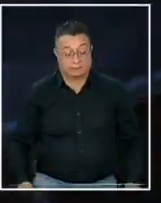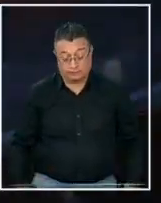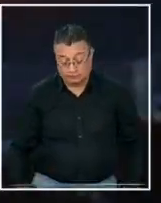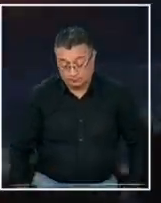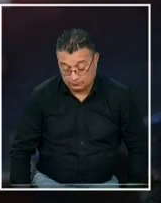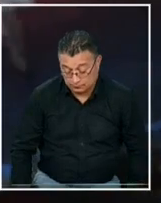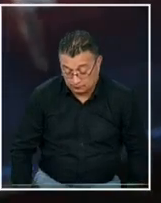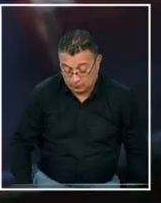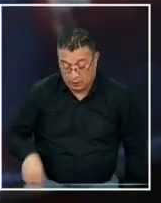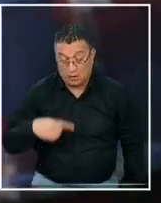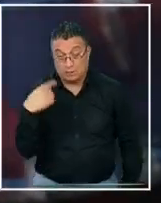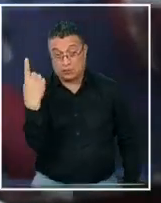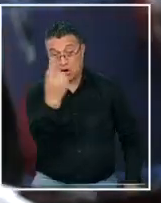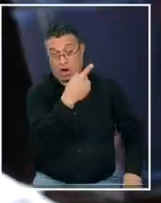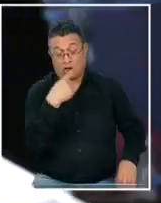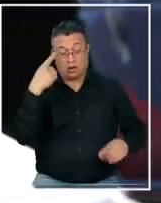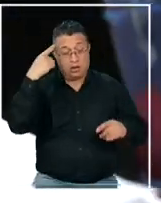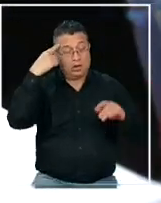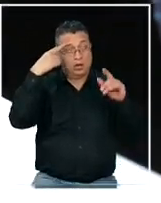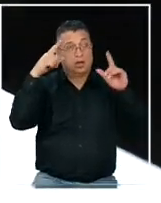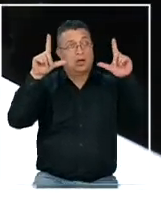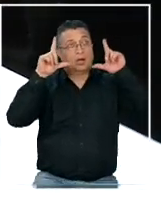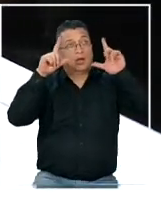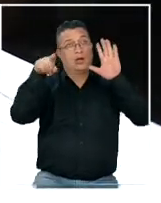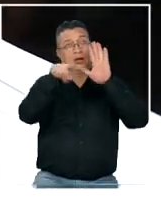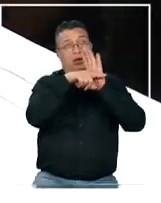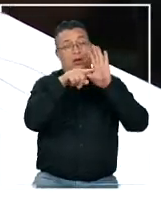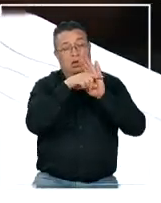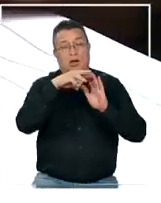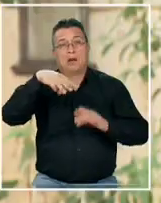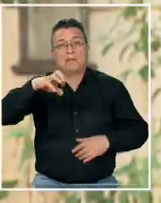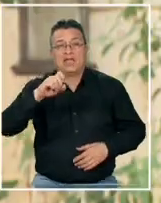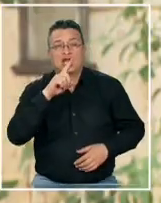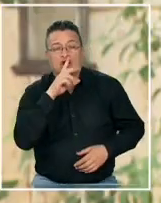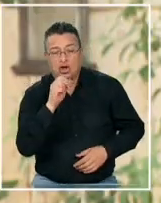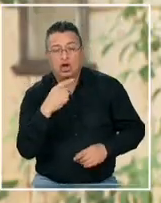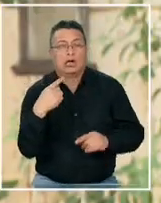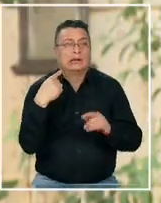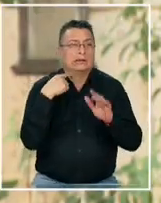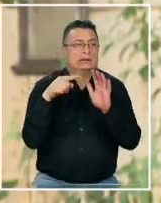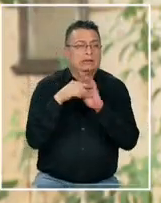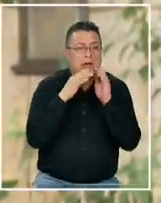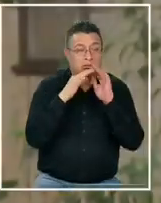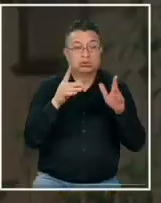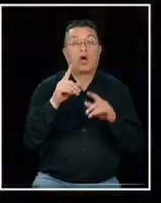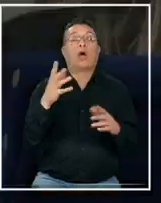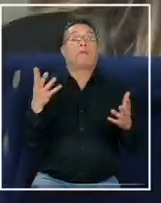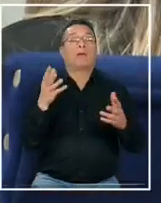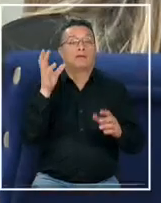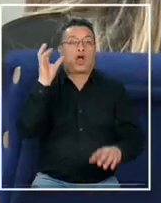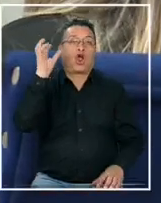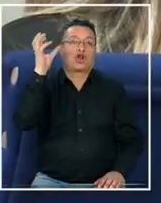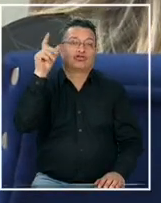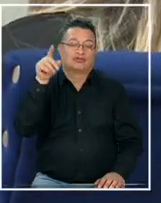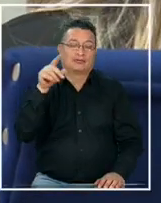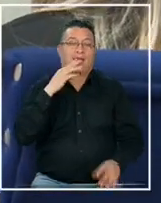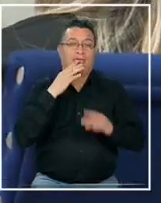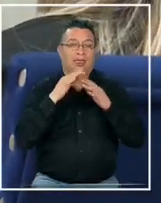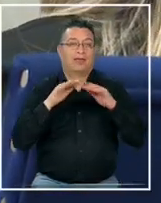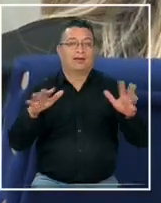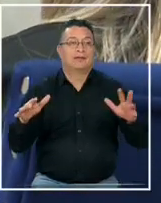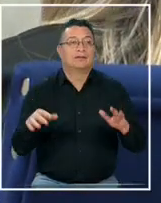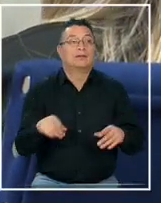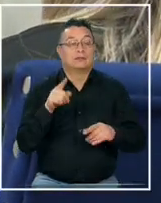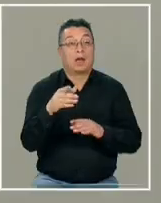todos los prejuicios estigmas creencias mitos etcétera son en base al desconocimiento Pablo y Romina